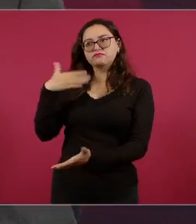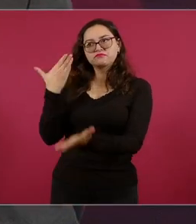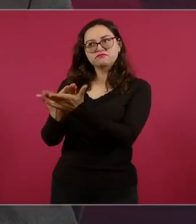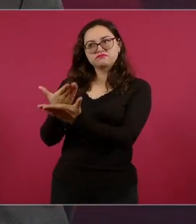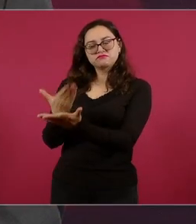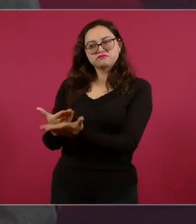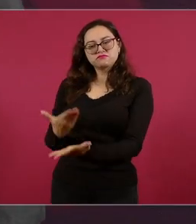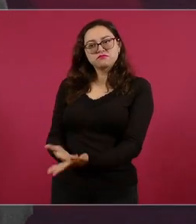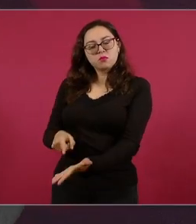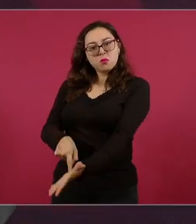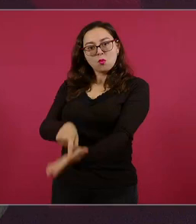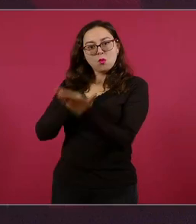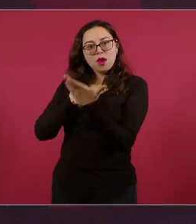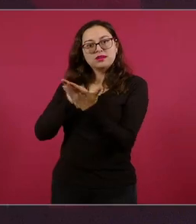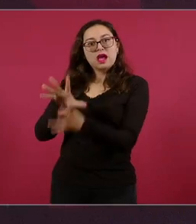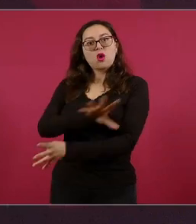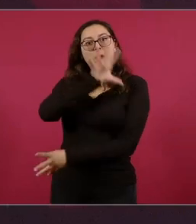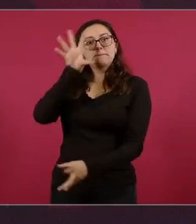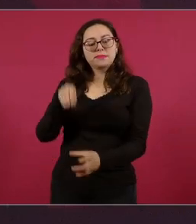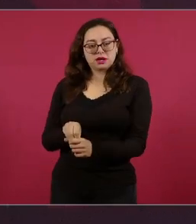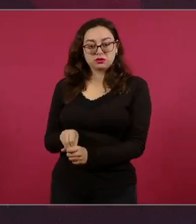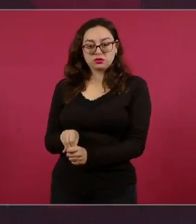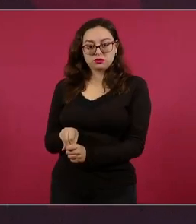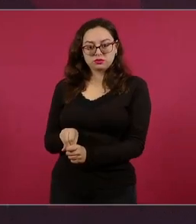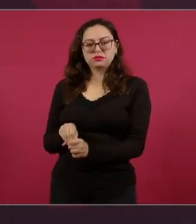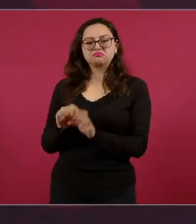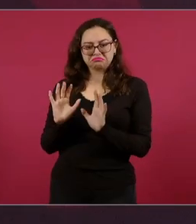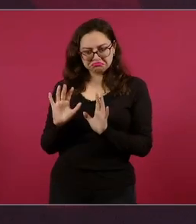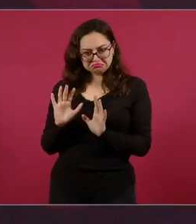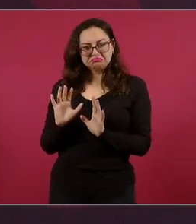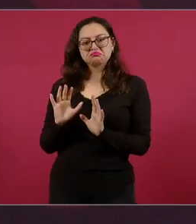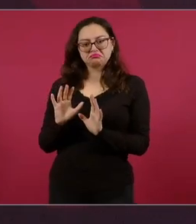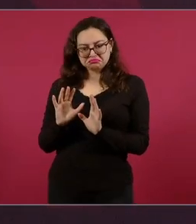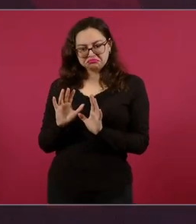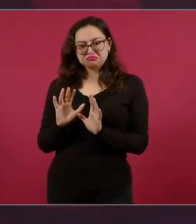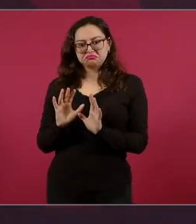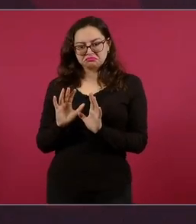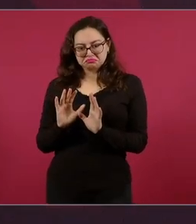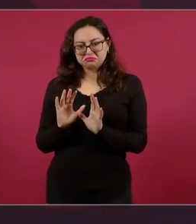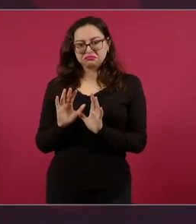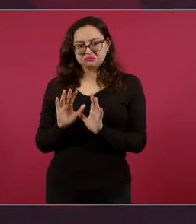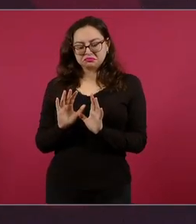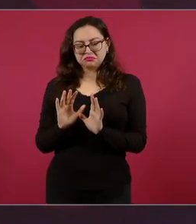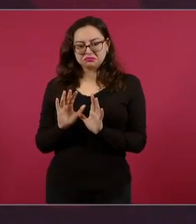los resultados y que se espere